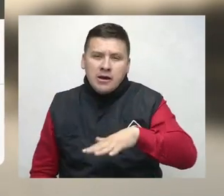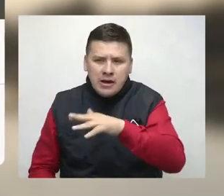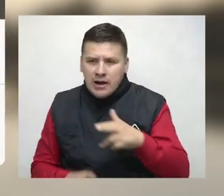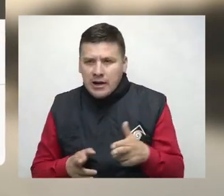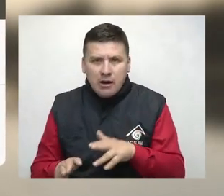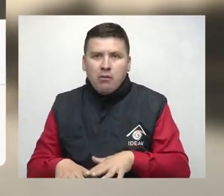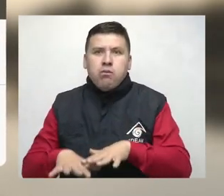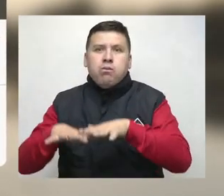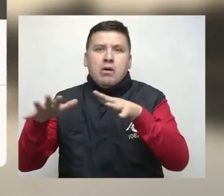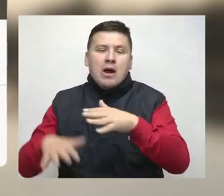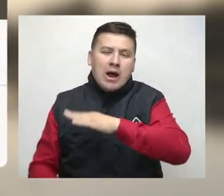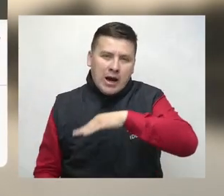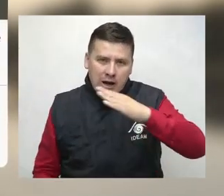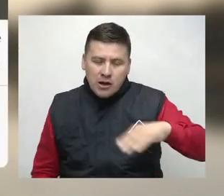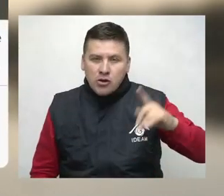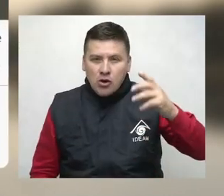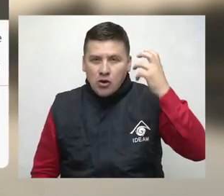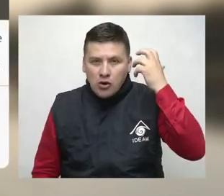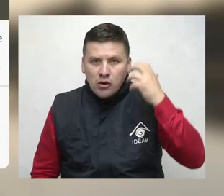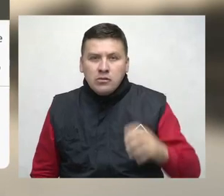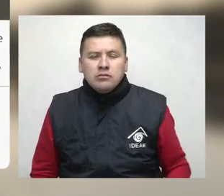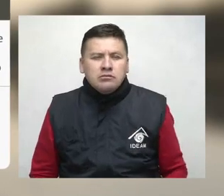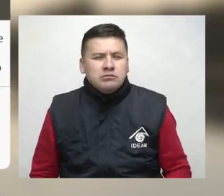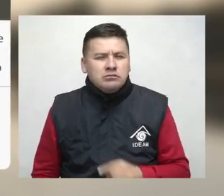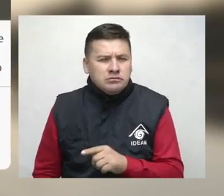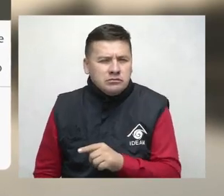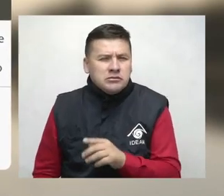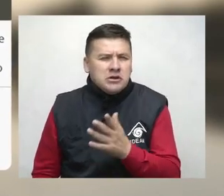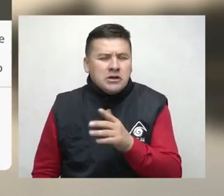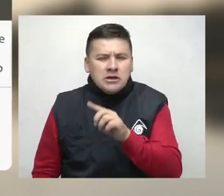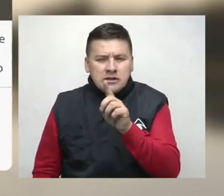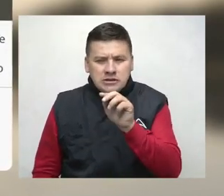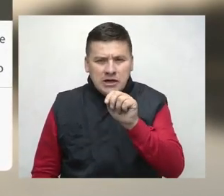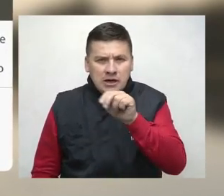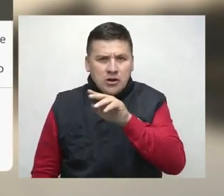del departamento de Antioquia y Córdoba, especialmente en el río San Jorge.